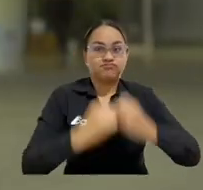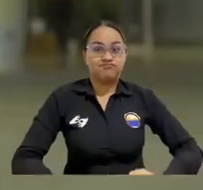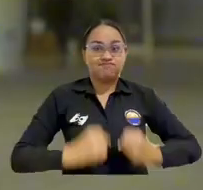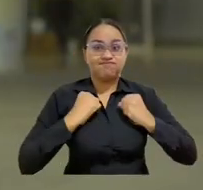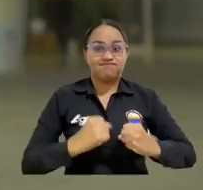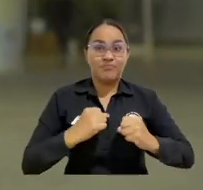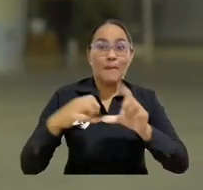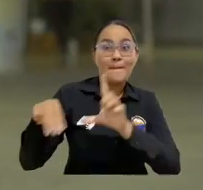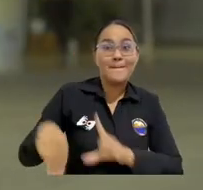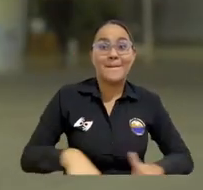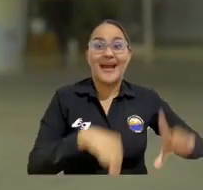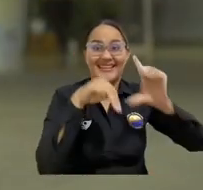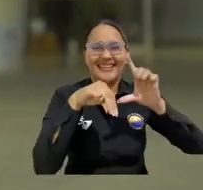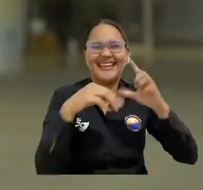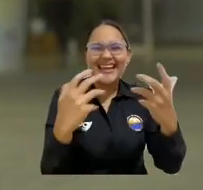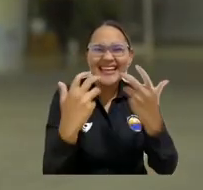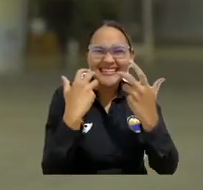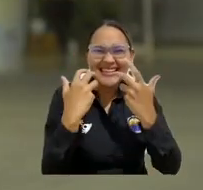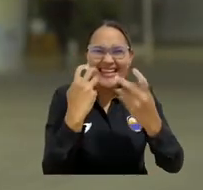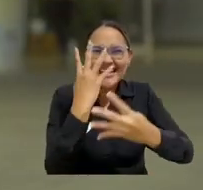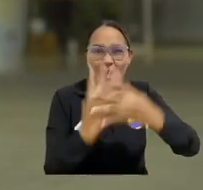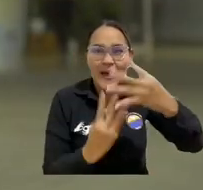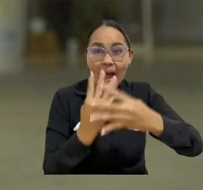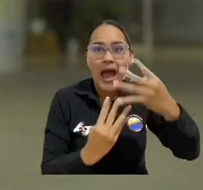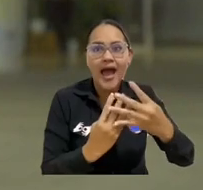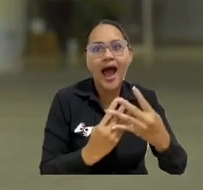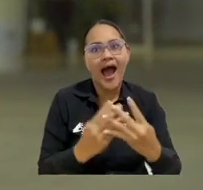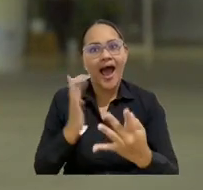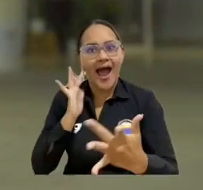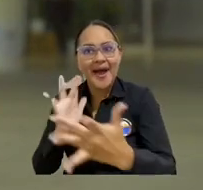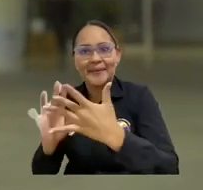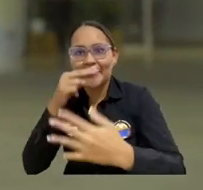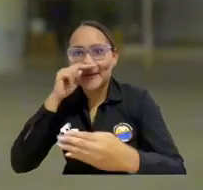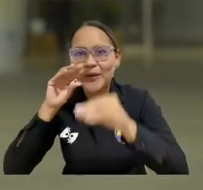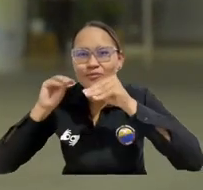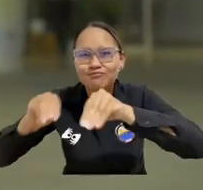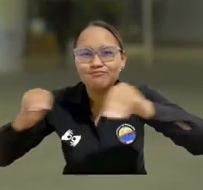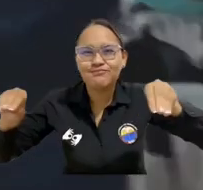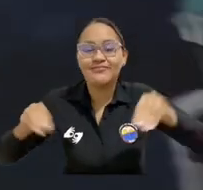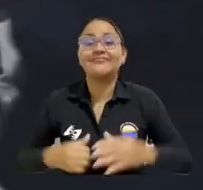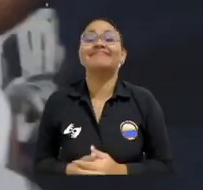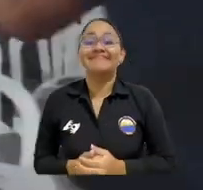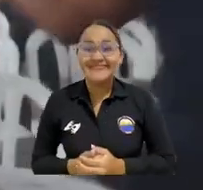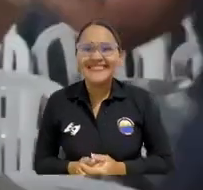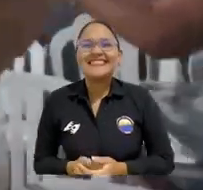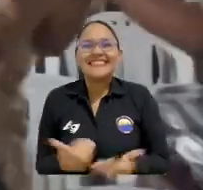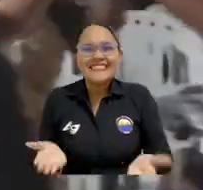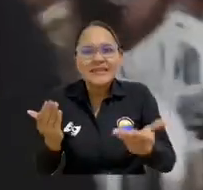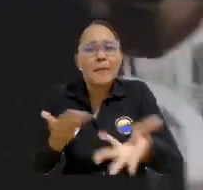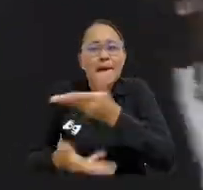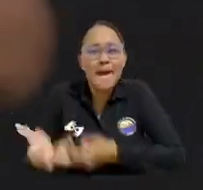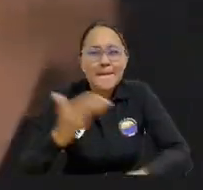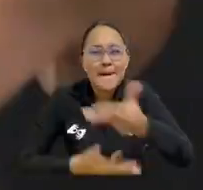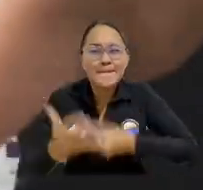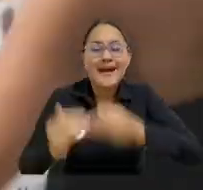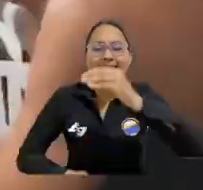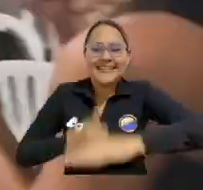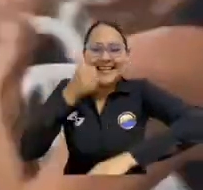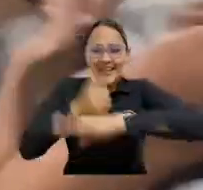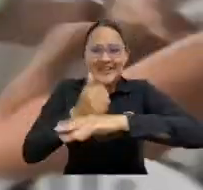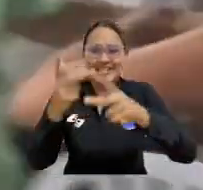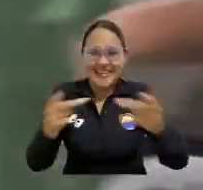través de los conocimientos que yo pueda adquirir en el programa de la maestría Enseñanza de las Matemáticas. Una sorpresiva dinámica para